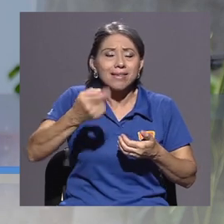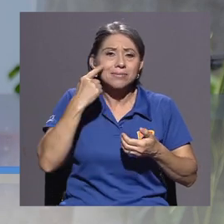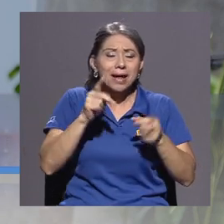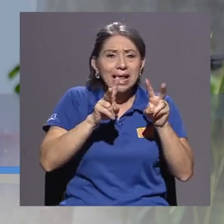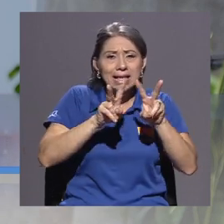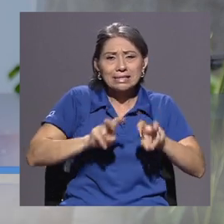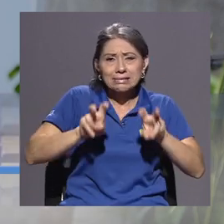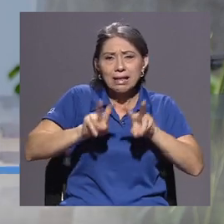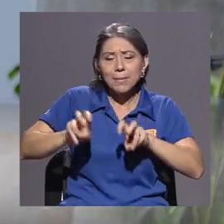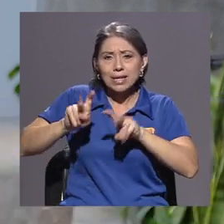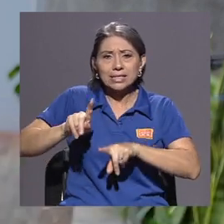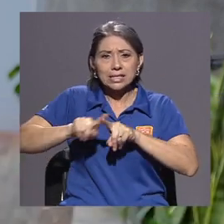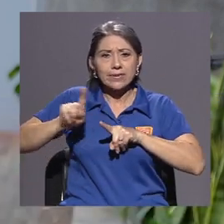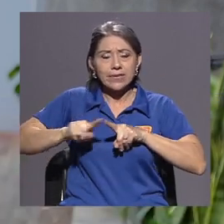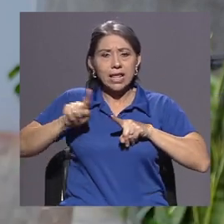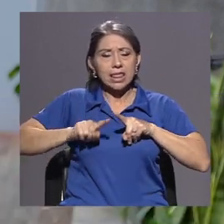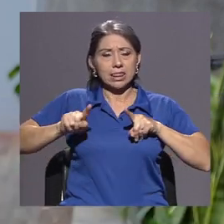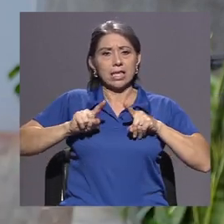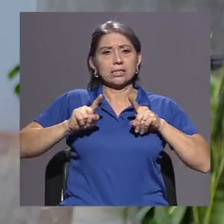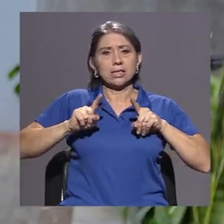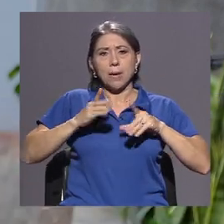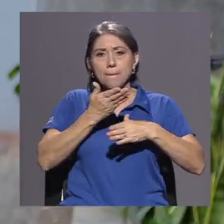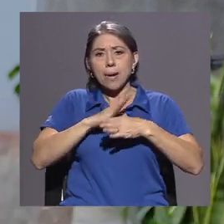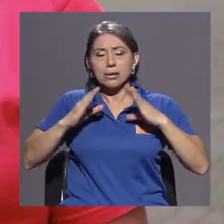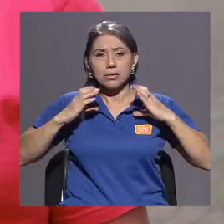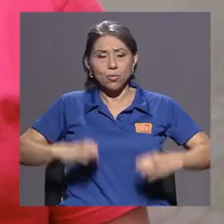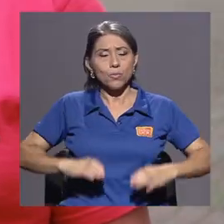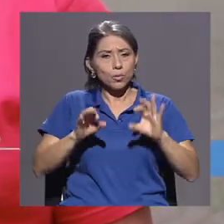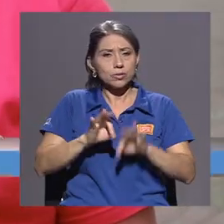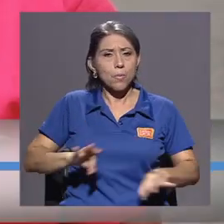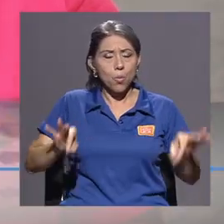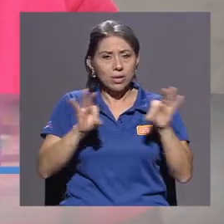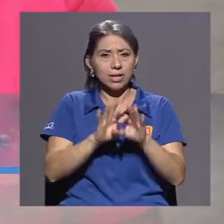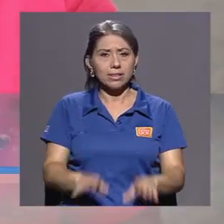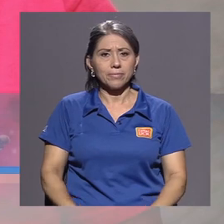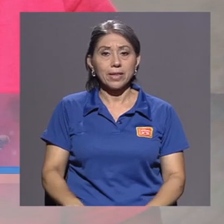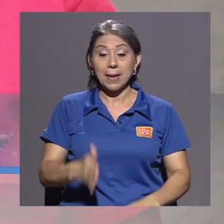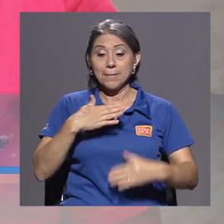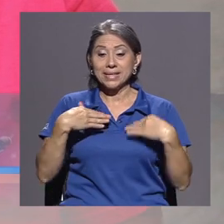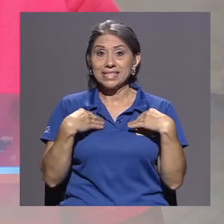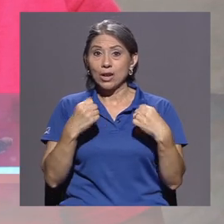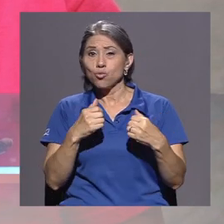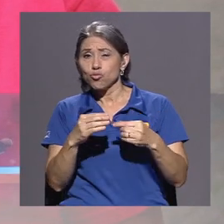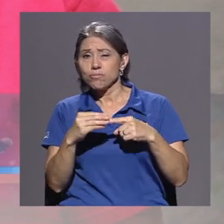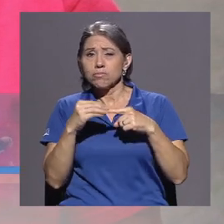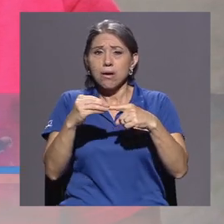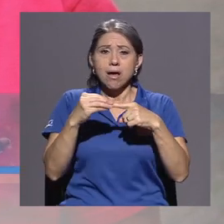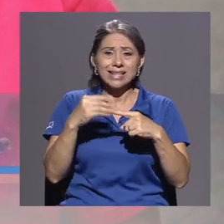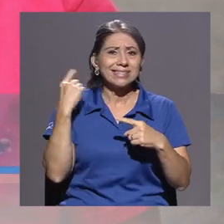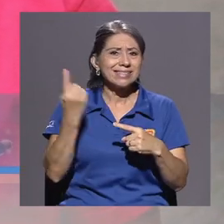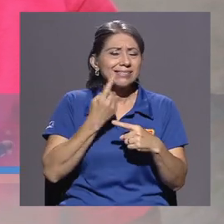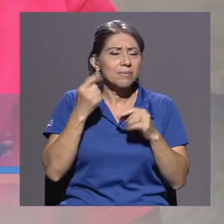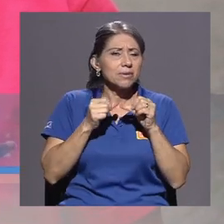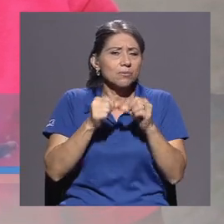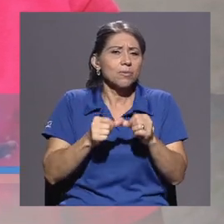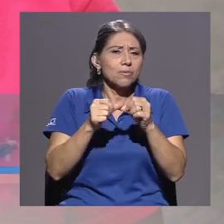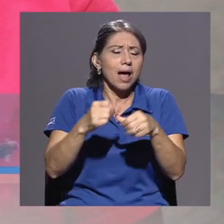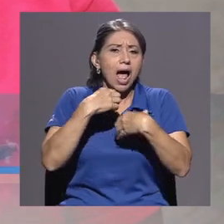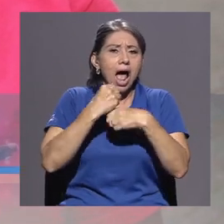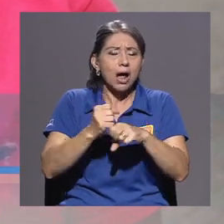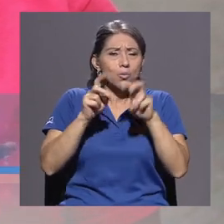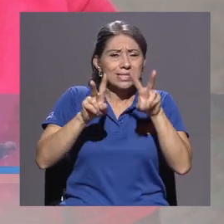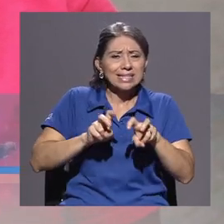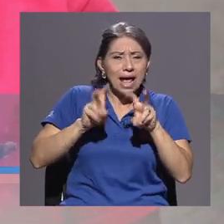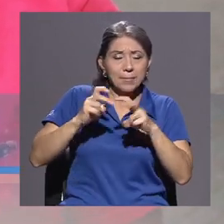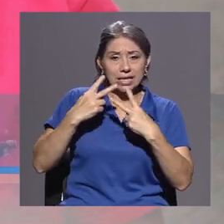partes del cuerpo, que es importante estar pendiente. Bueno, la prioridad que tiene mi salud es continuamente me hago exámenes, estoy